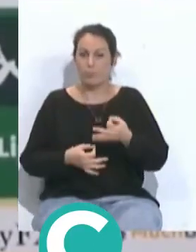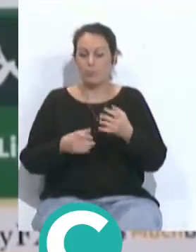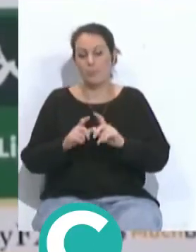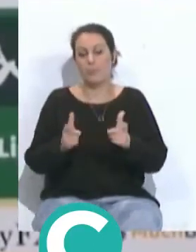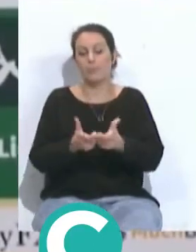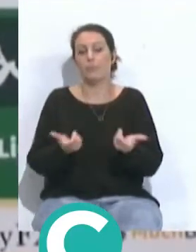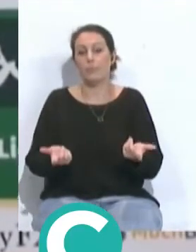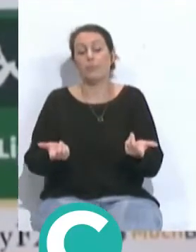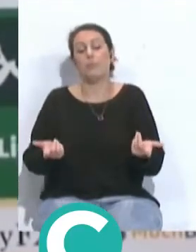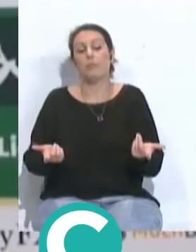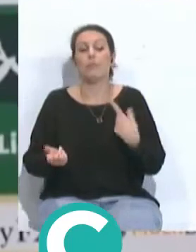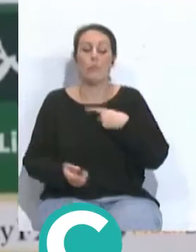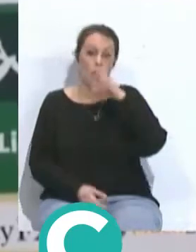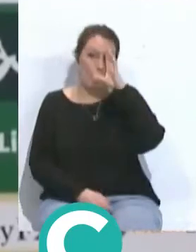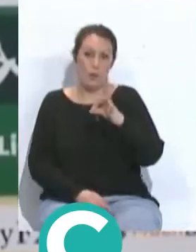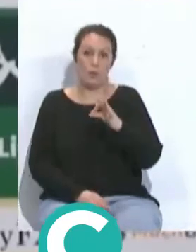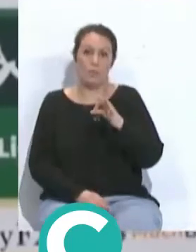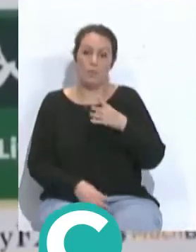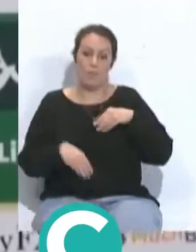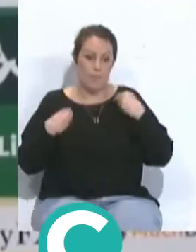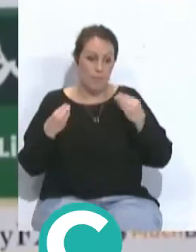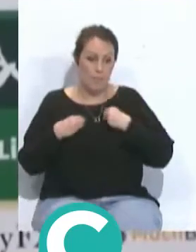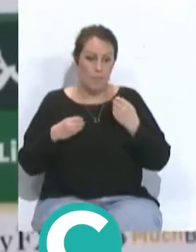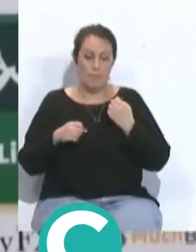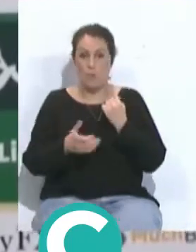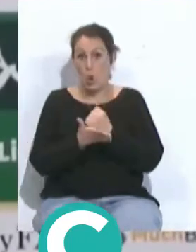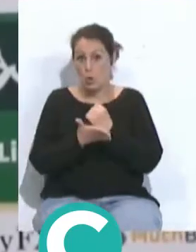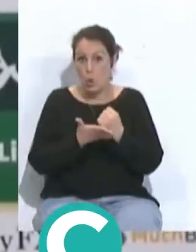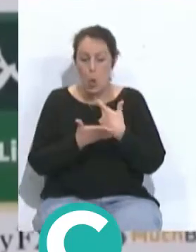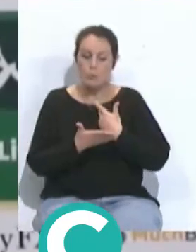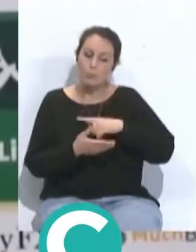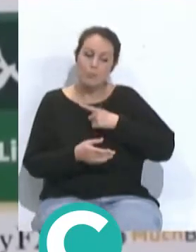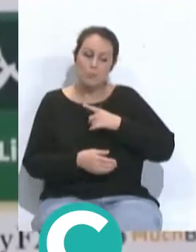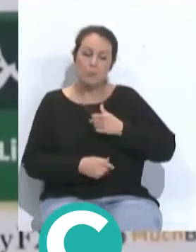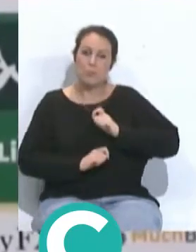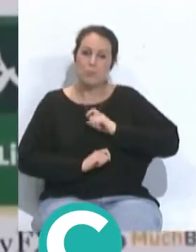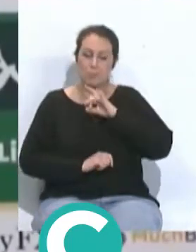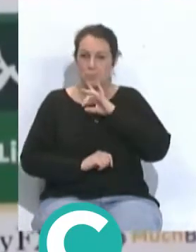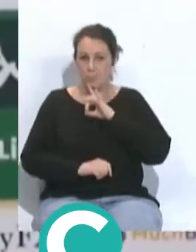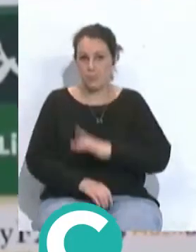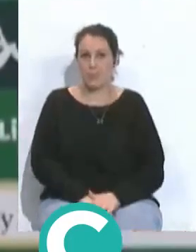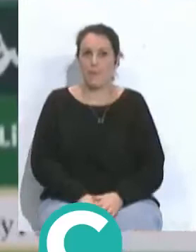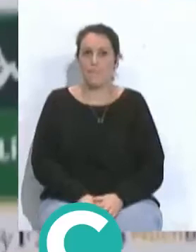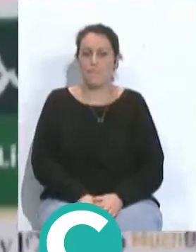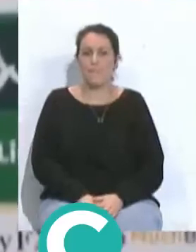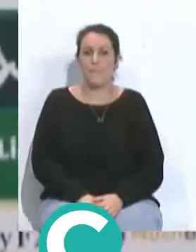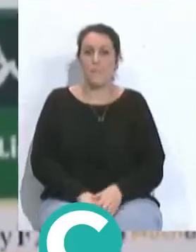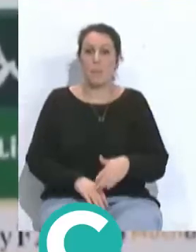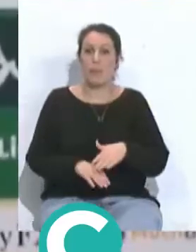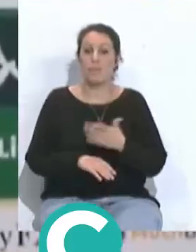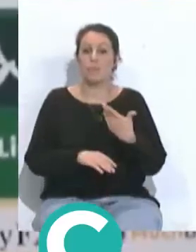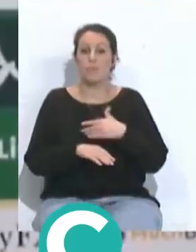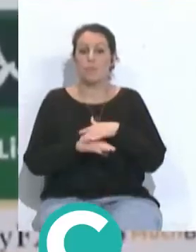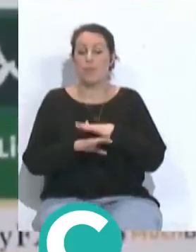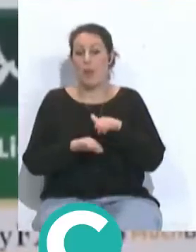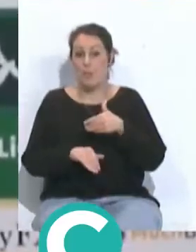plantel así que creo que que estén disfrutando los socios nos ponen muy contentos a todos es la final que viene